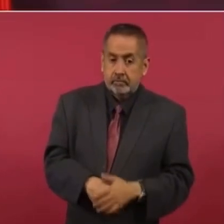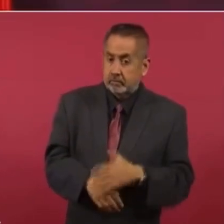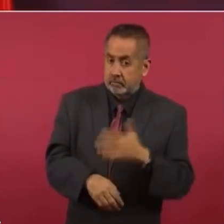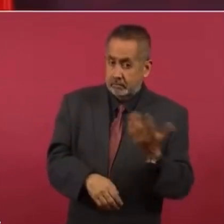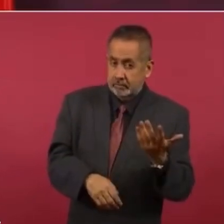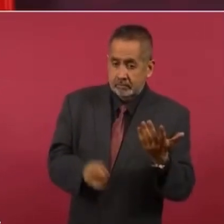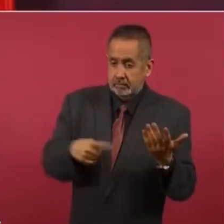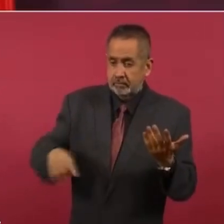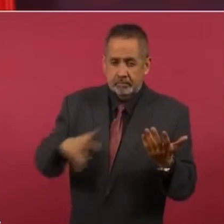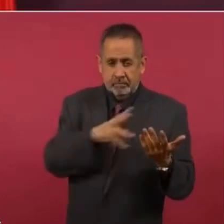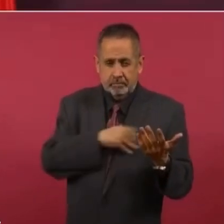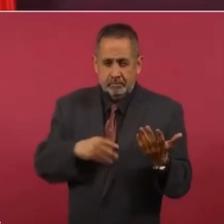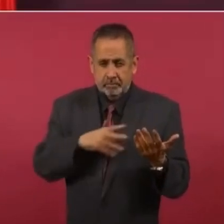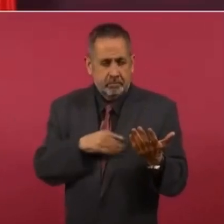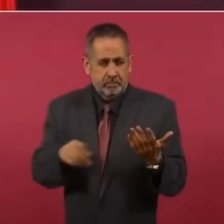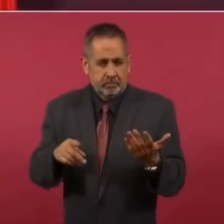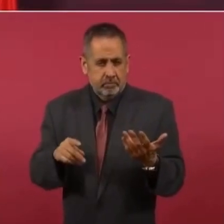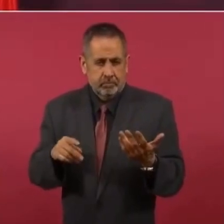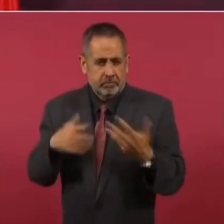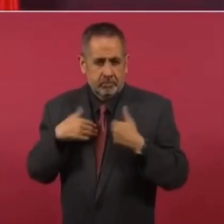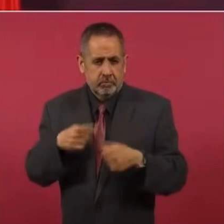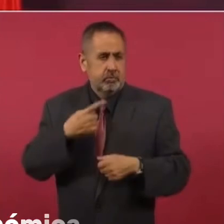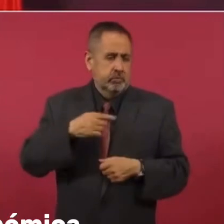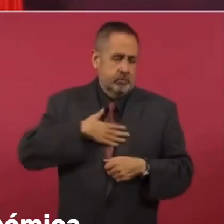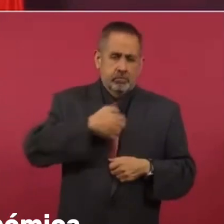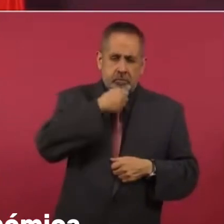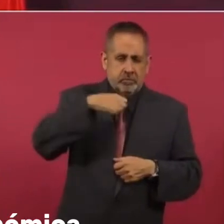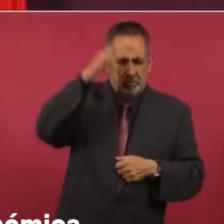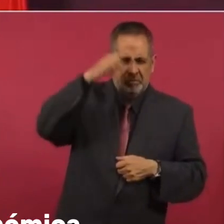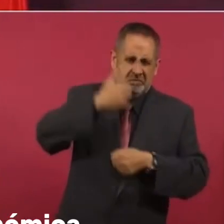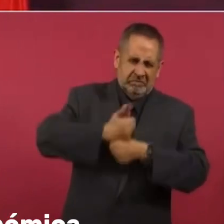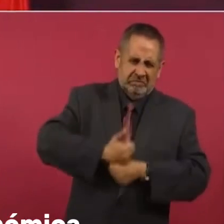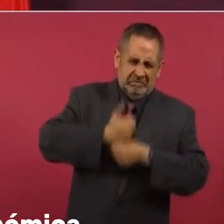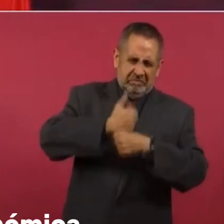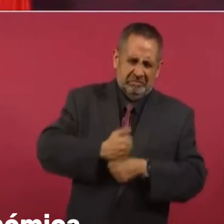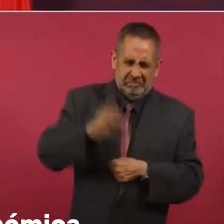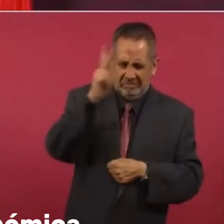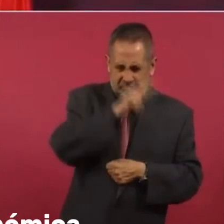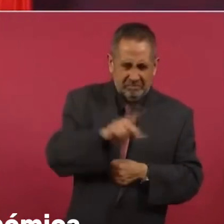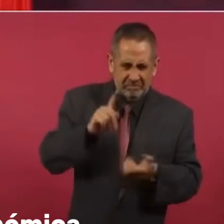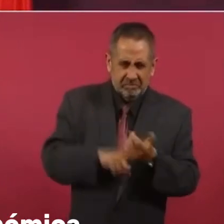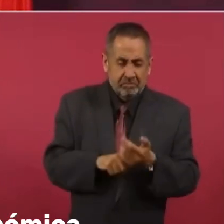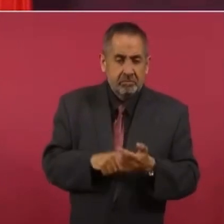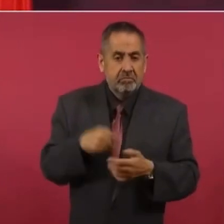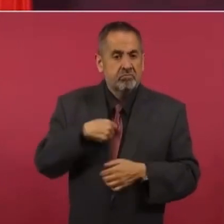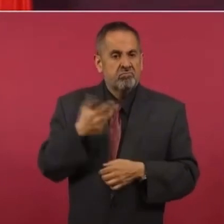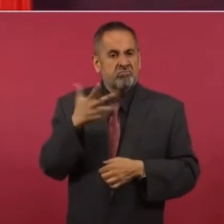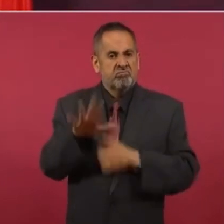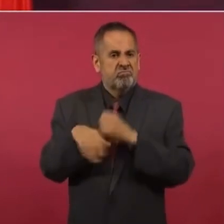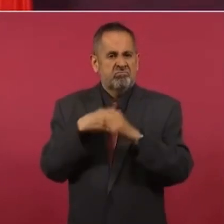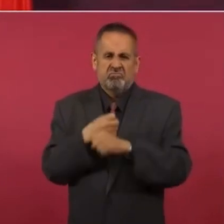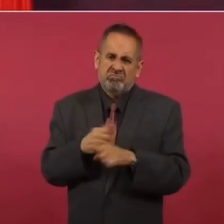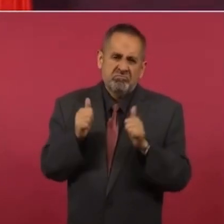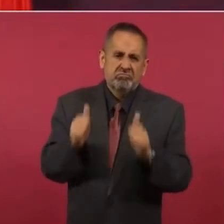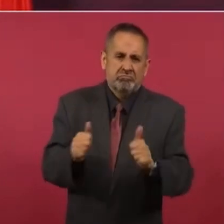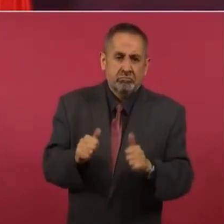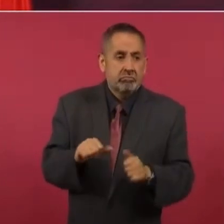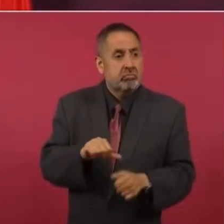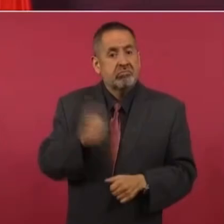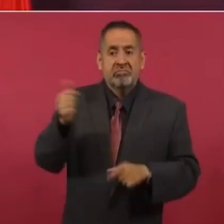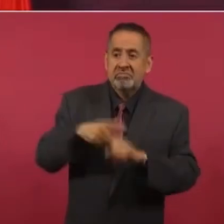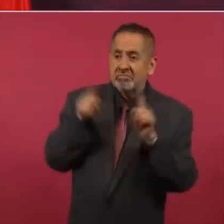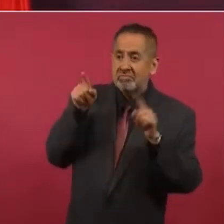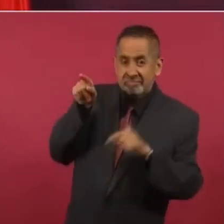nuestros hijos ya no entiendan lo que nosotros sufrimos tantas veces? Esto es producto de diez años de estabilidad económica. Apostarle algo distinto es